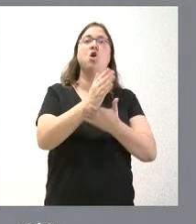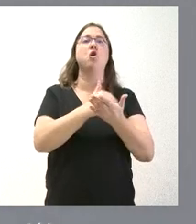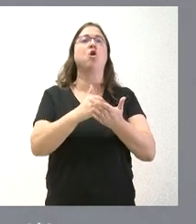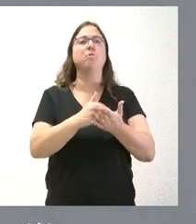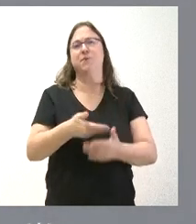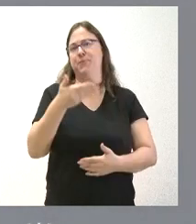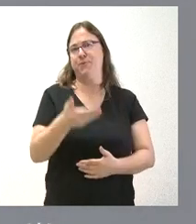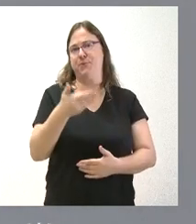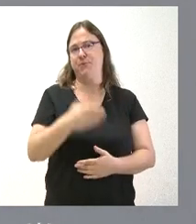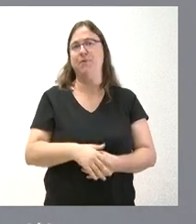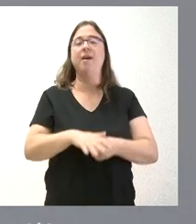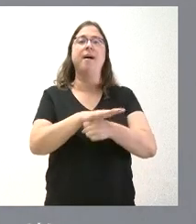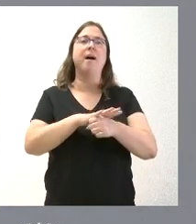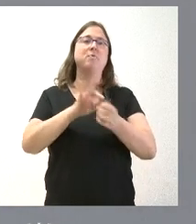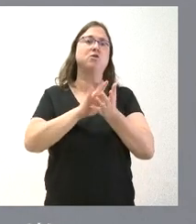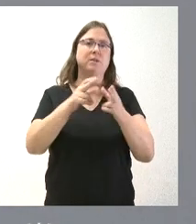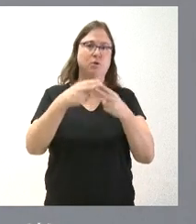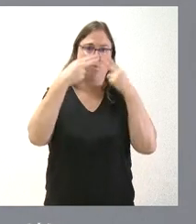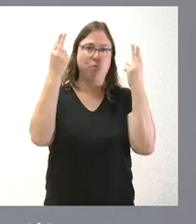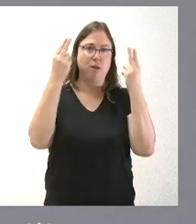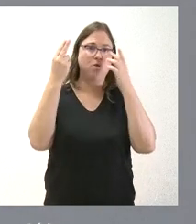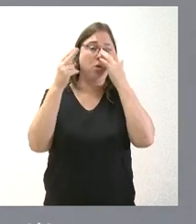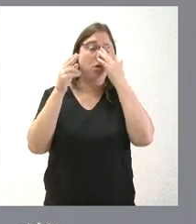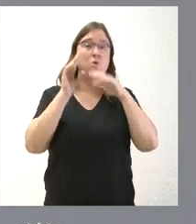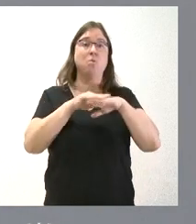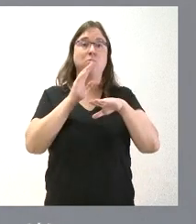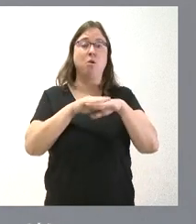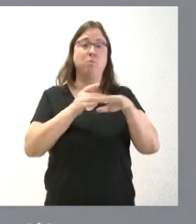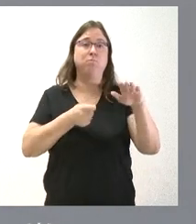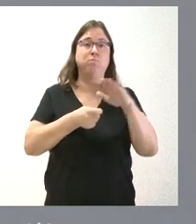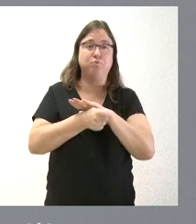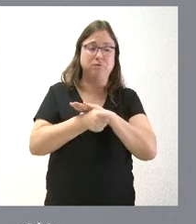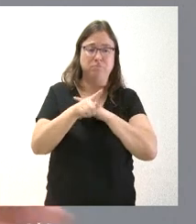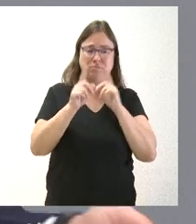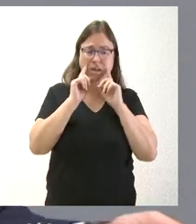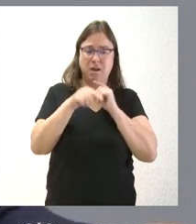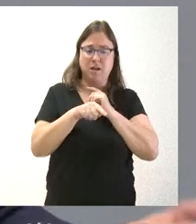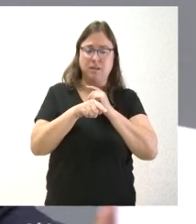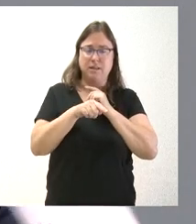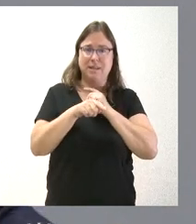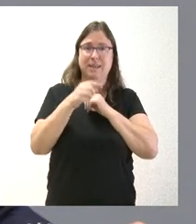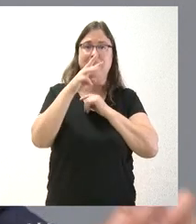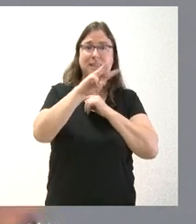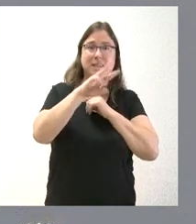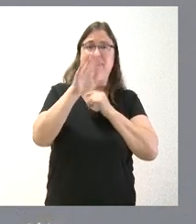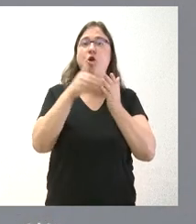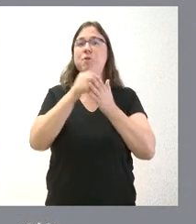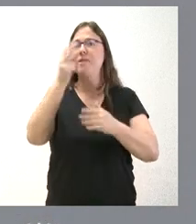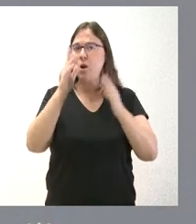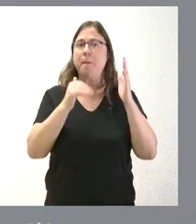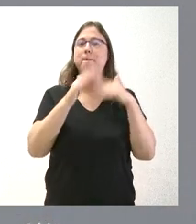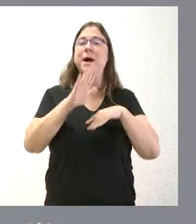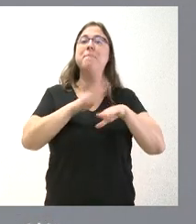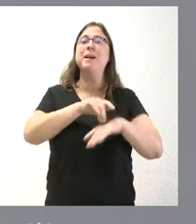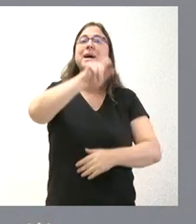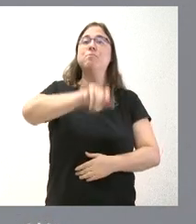mucha importancia en el ámbito de los servicios públicos, porque se destinan, en este caso, más de 35 millones de euros para personas